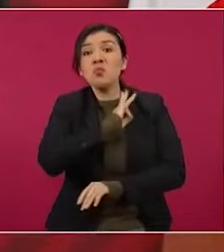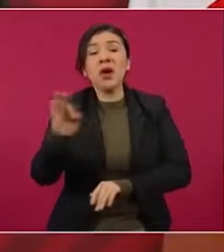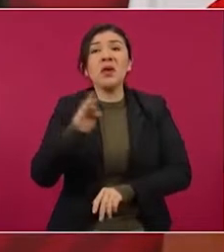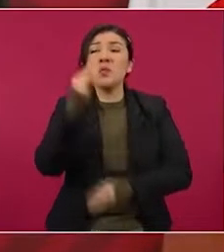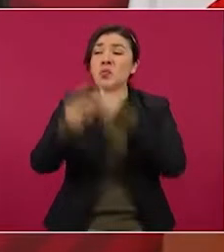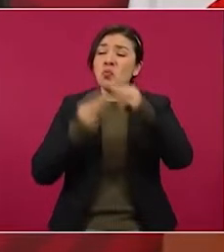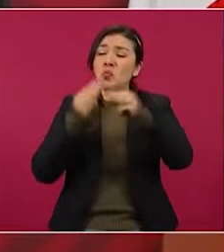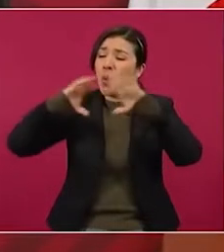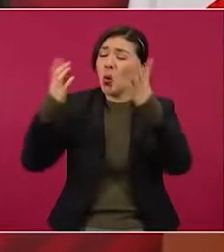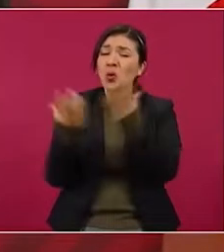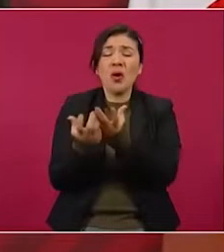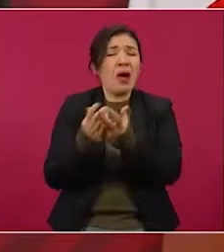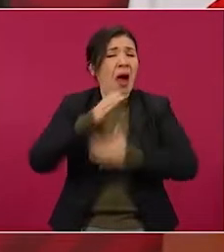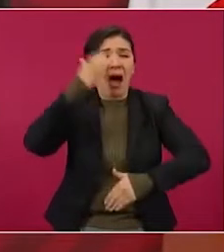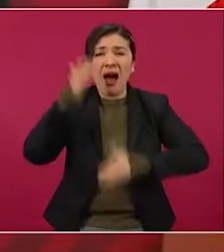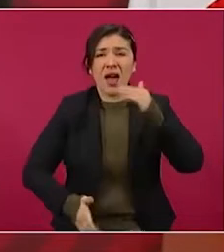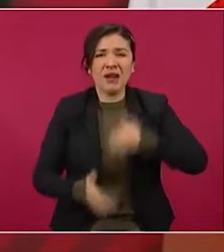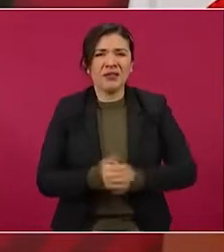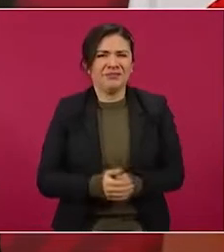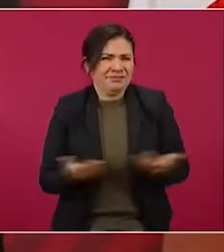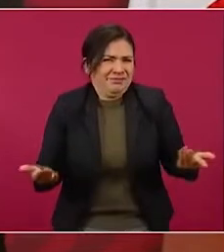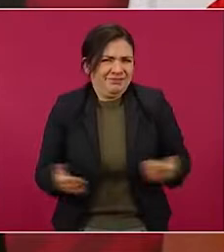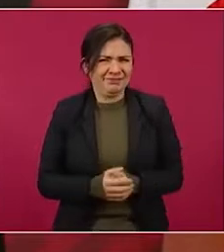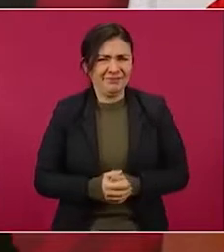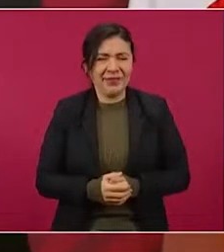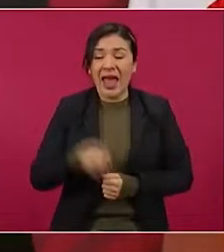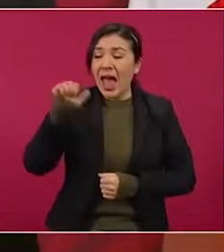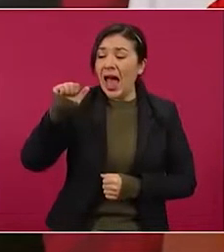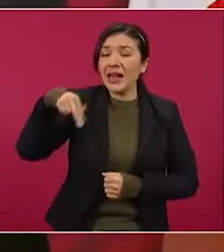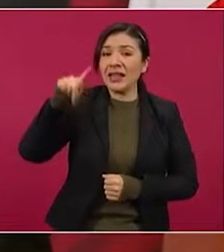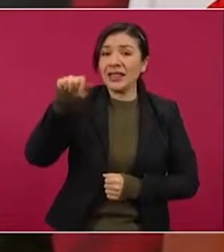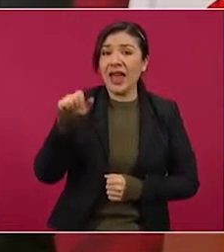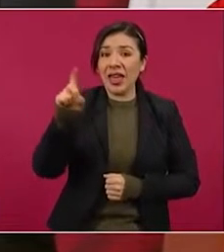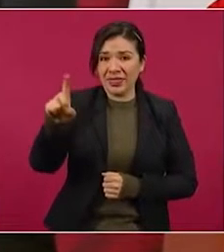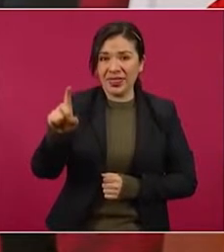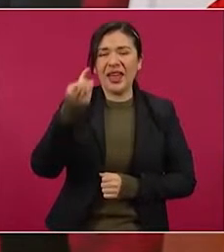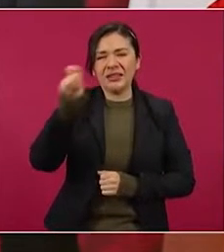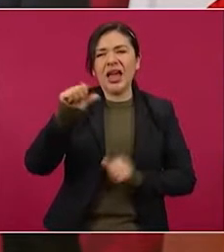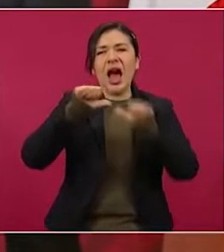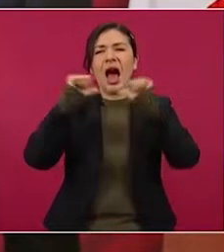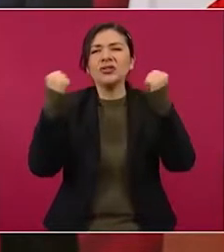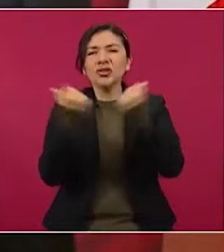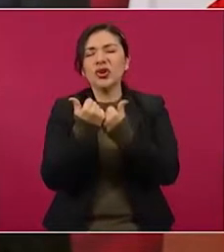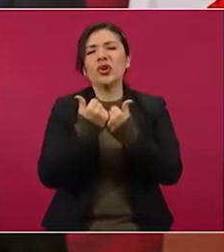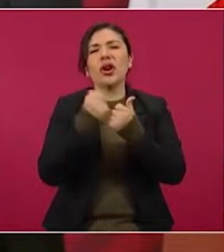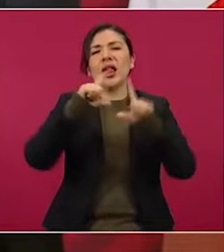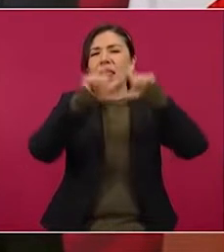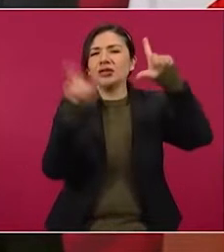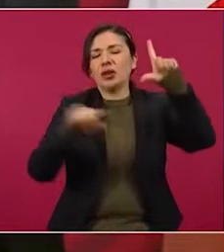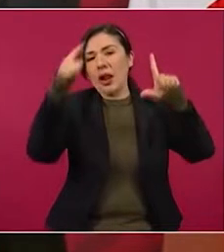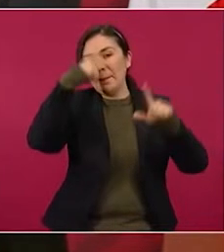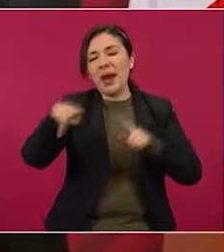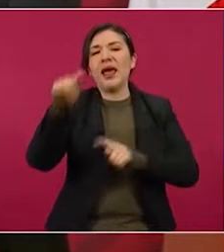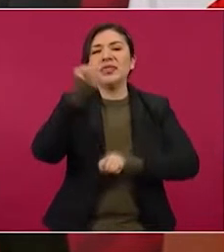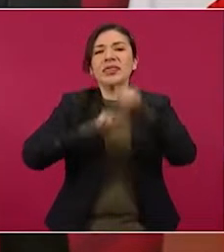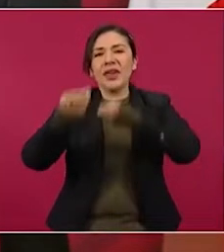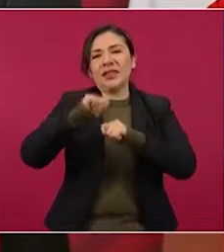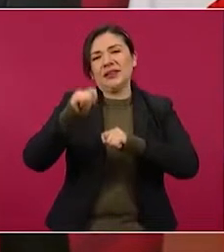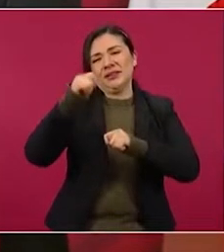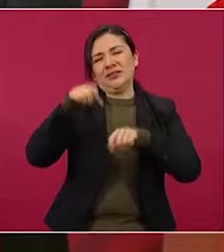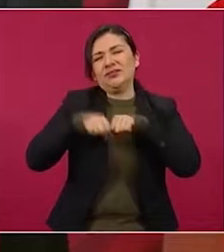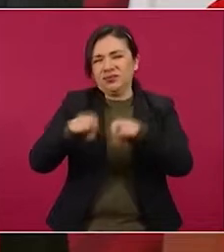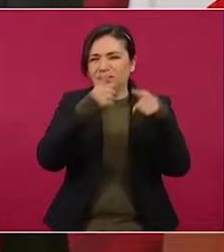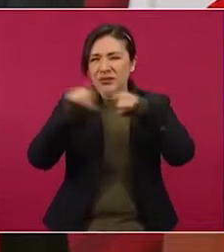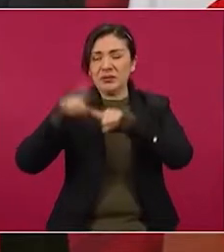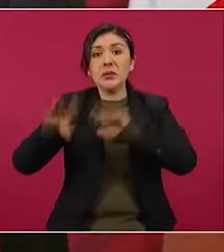del mundo. Bueno, hasta la ANTAD, que es la Asociación Nacional de Tiendas de Autoservicio y Departamentales, ofreció una rueda de